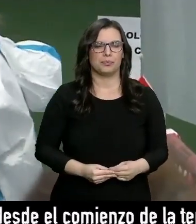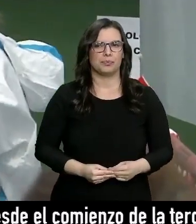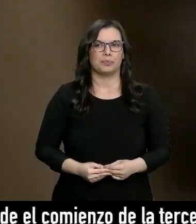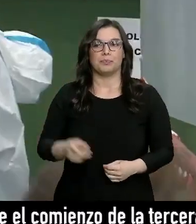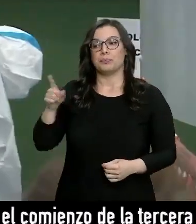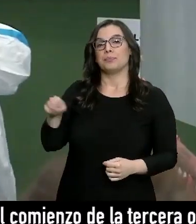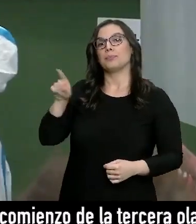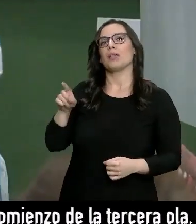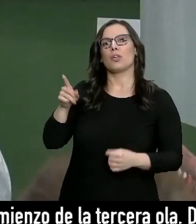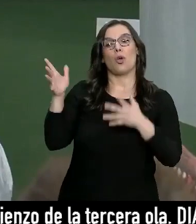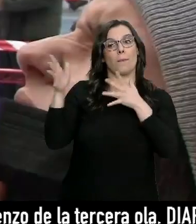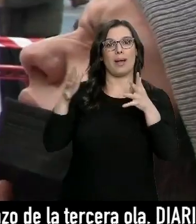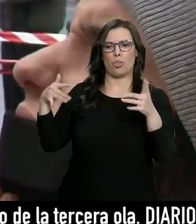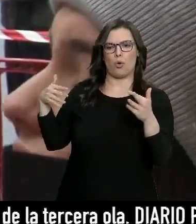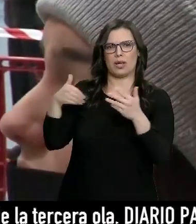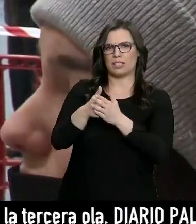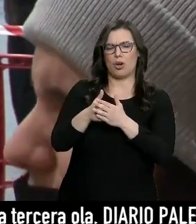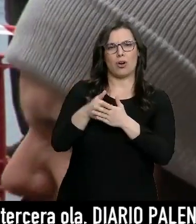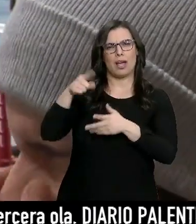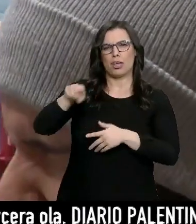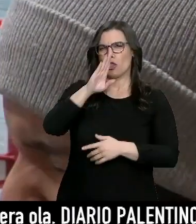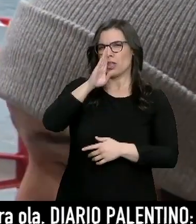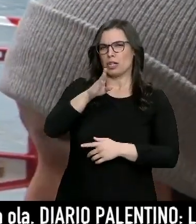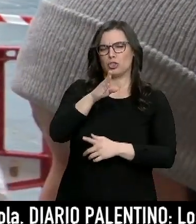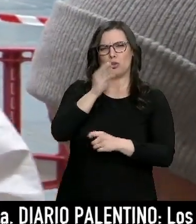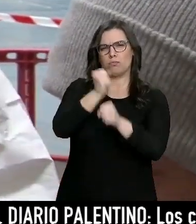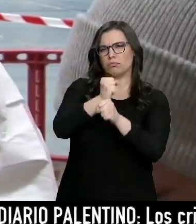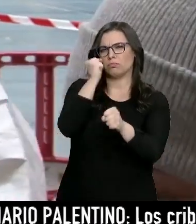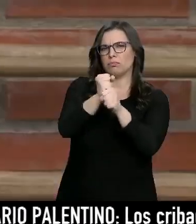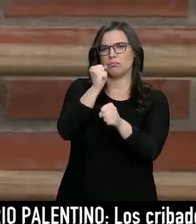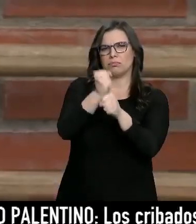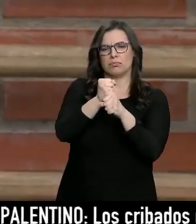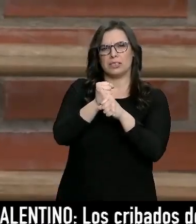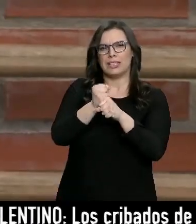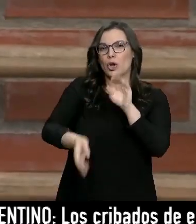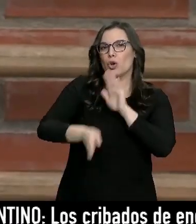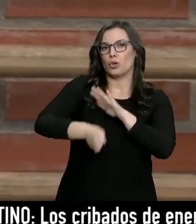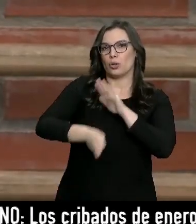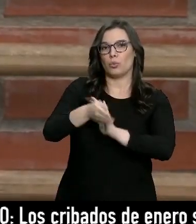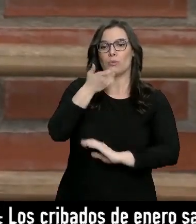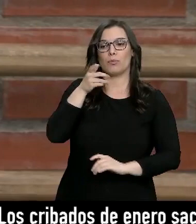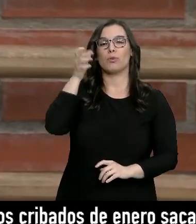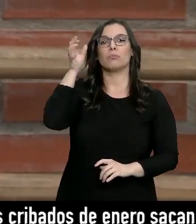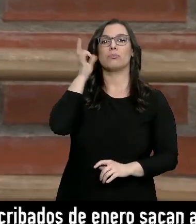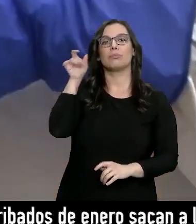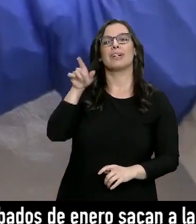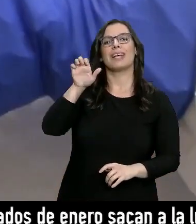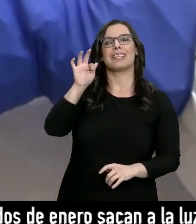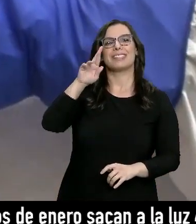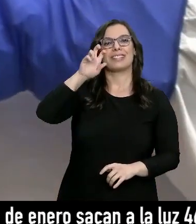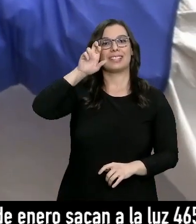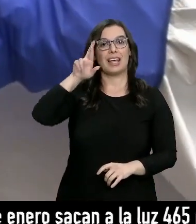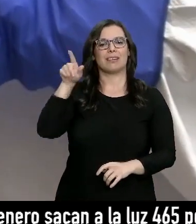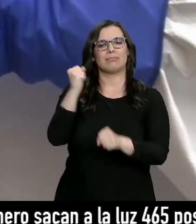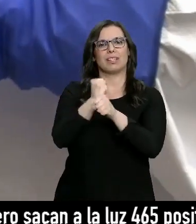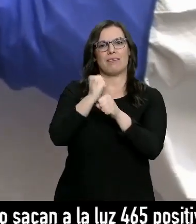Llevan desde marzo en primera línea y continúan rumbo fijo en una lucha común. Es el caso de Esther, enfermera de atención primaria, que ha